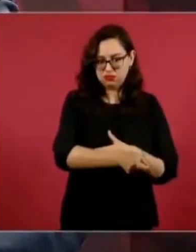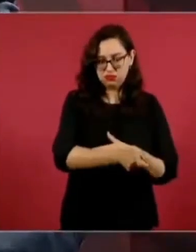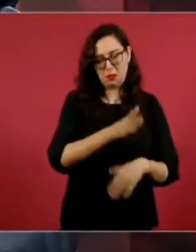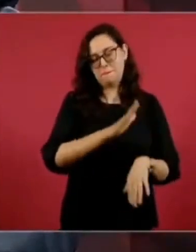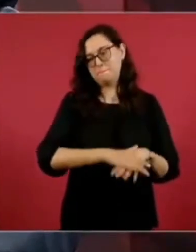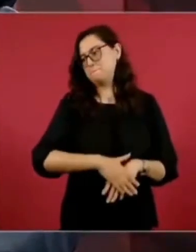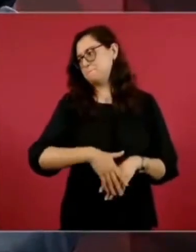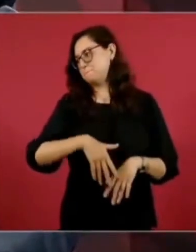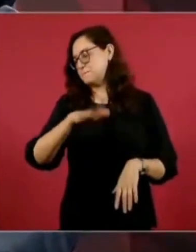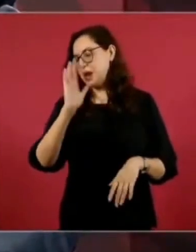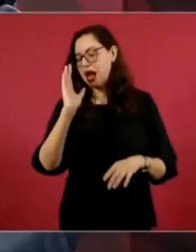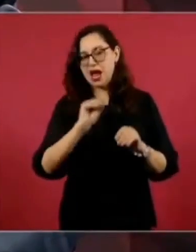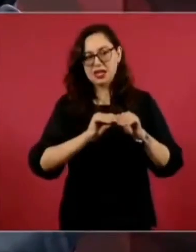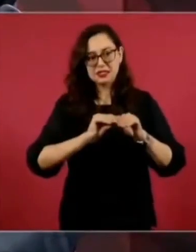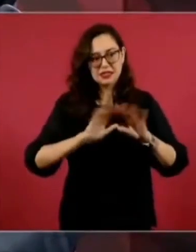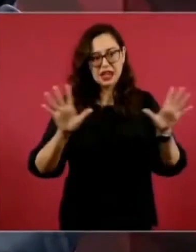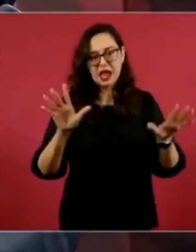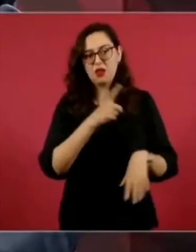razón.